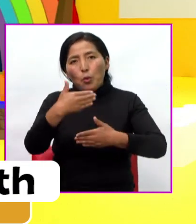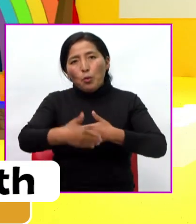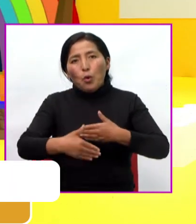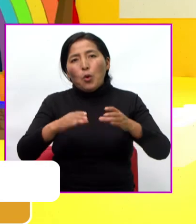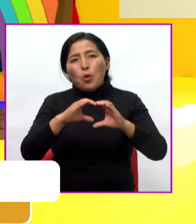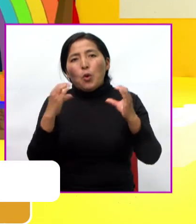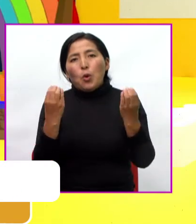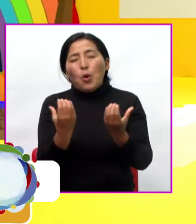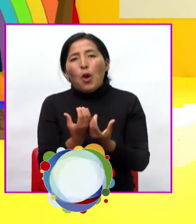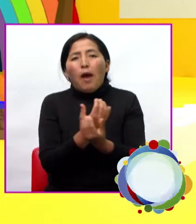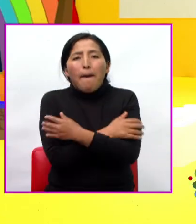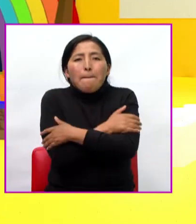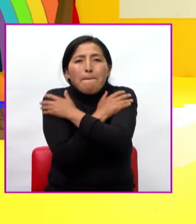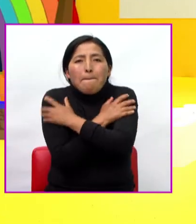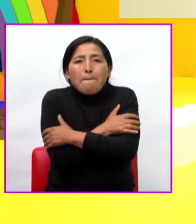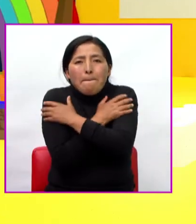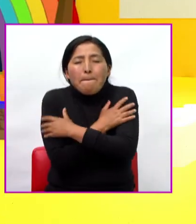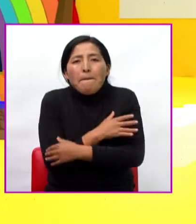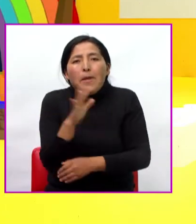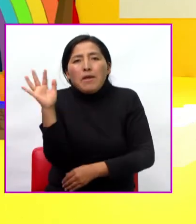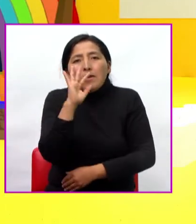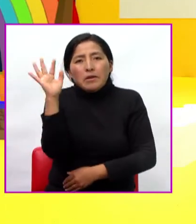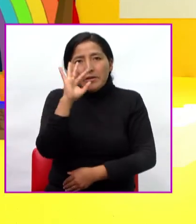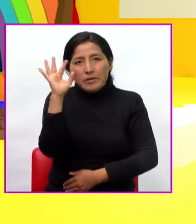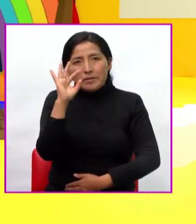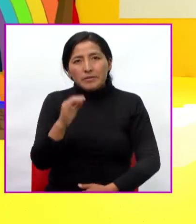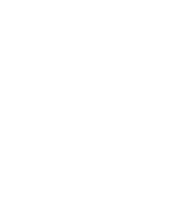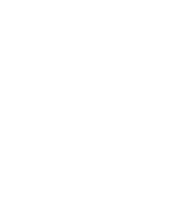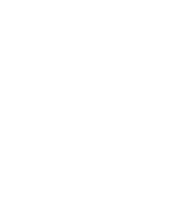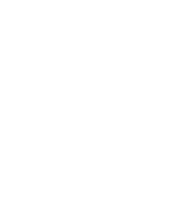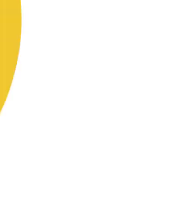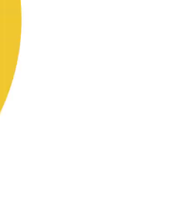Un abrazo grande Chau chau